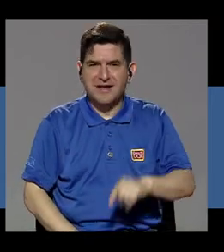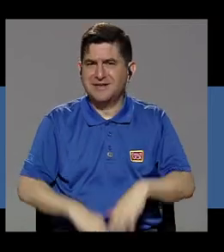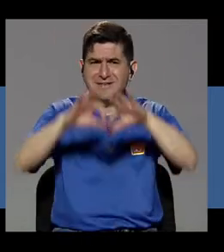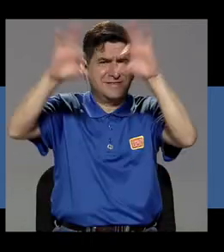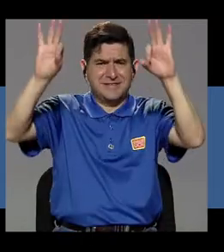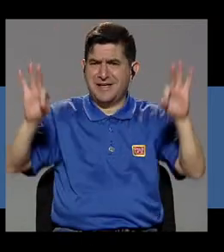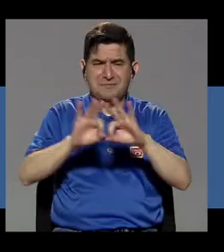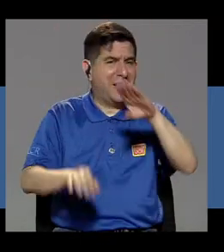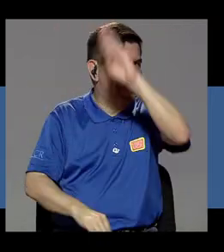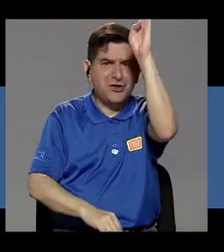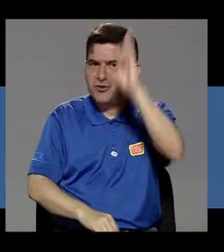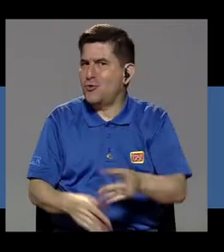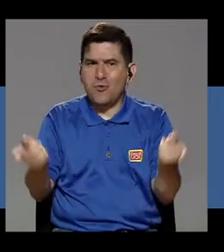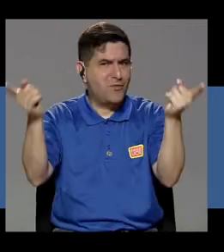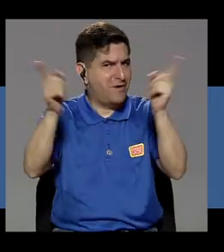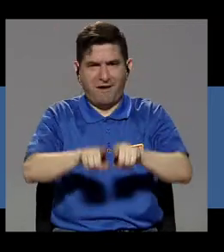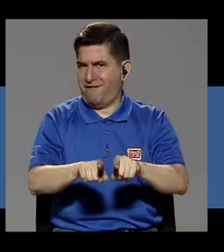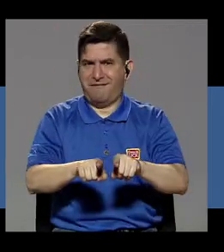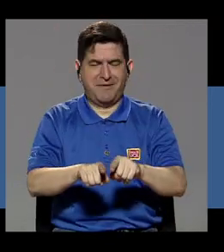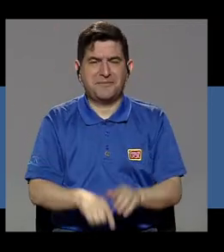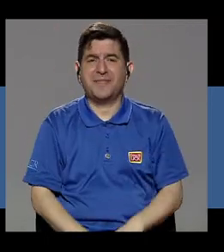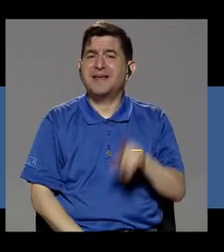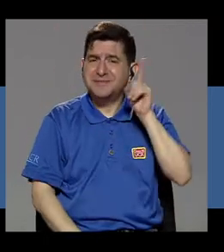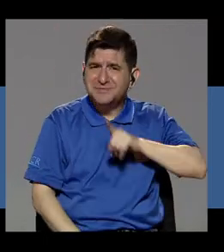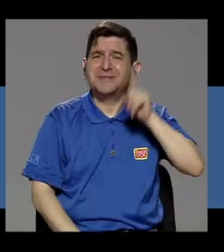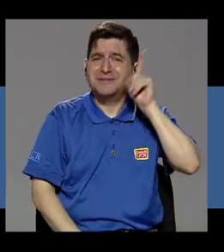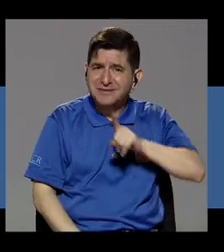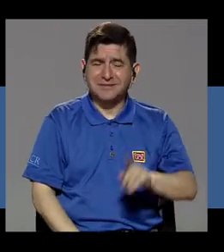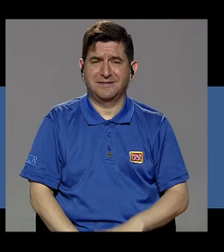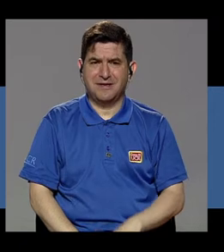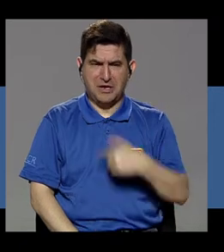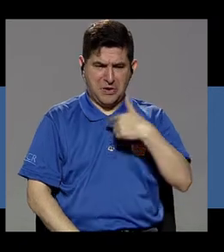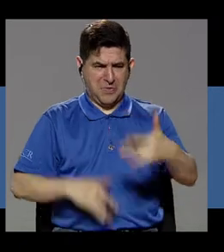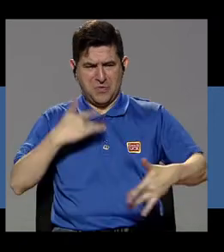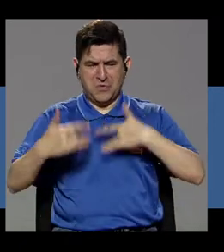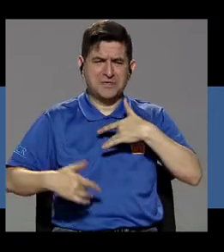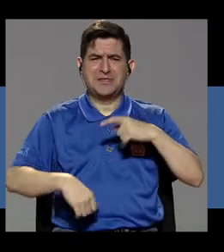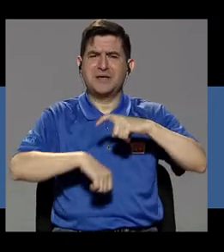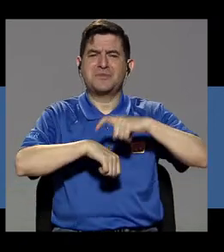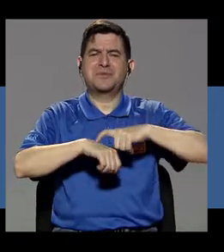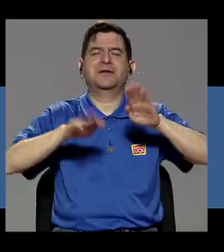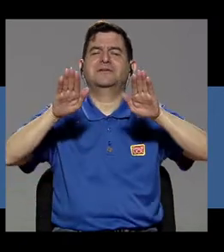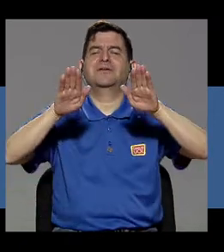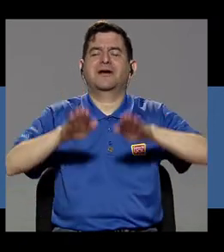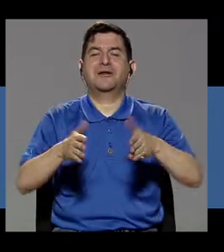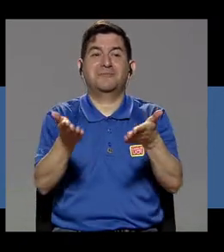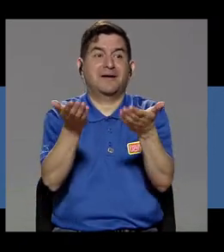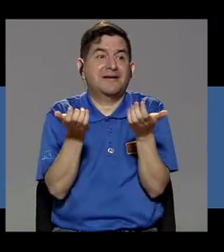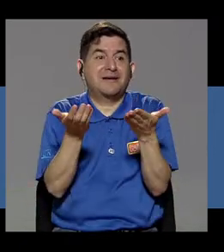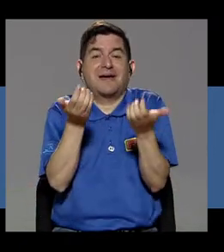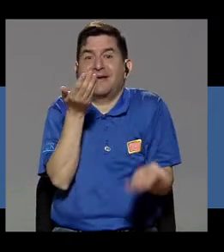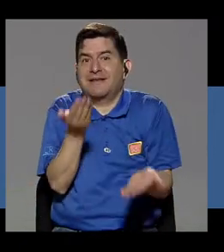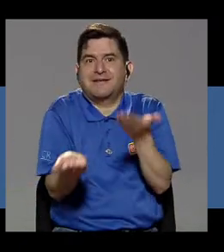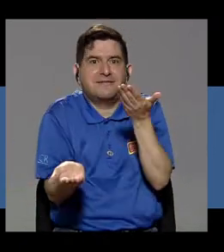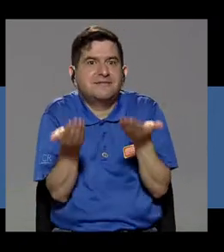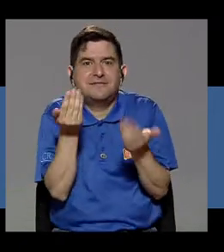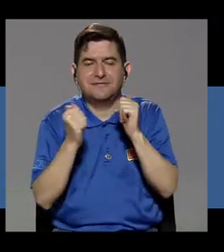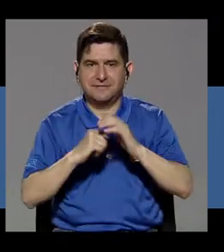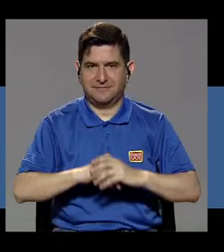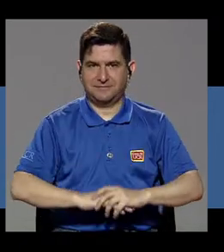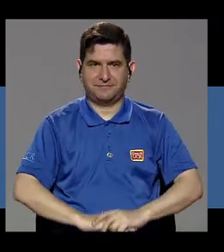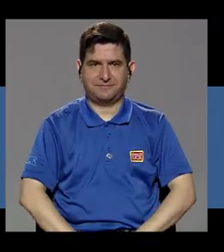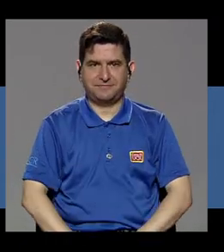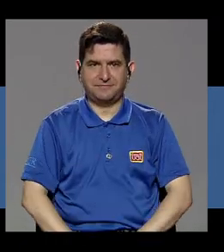imagen que nunca llega. O sea, también es un engaño, ya, porque lo hace sentir un momento de calma. Uno quiere buscar un momento de calma